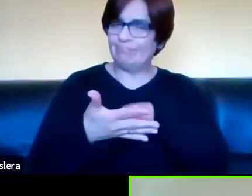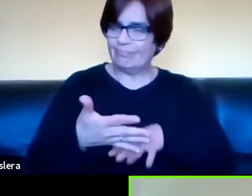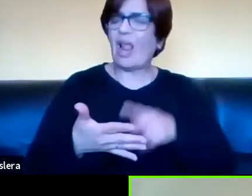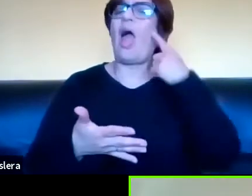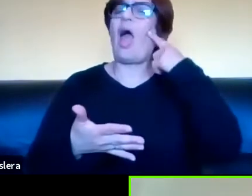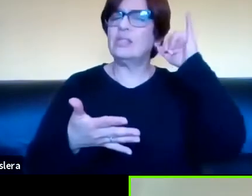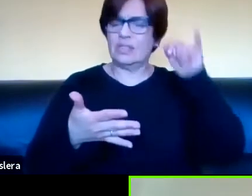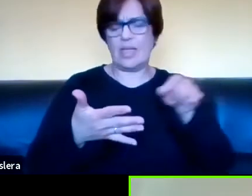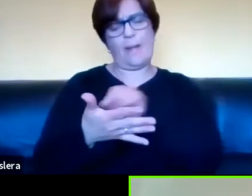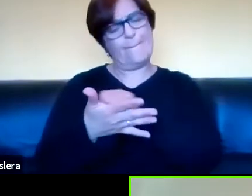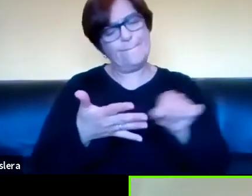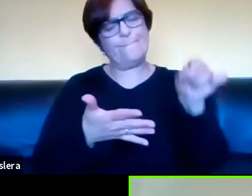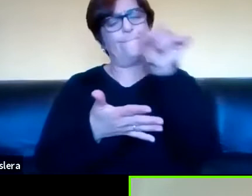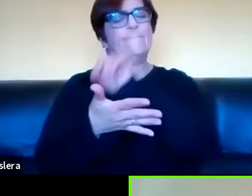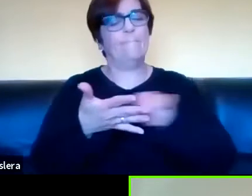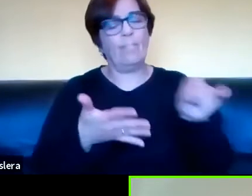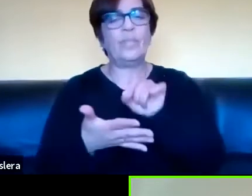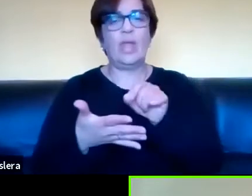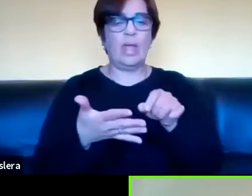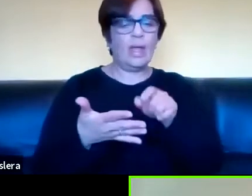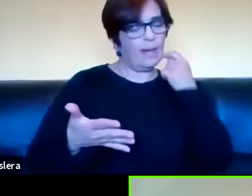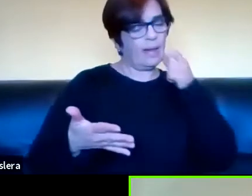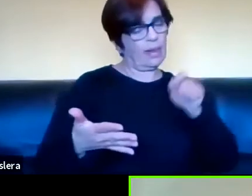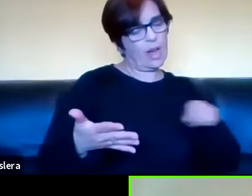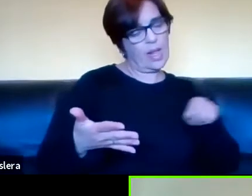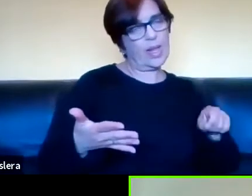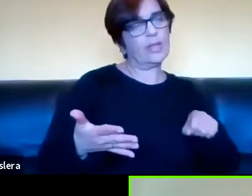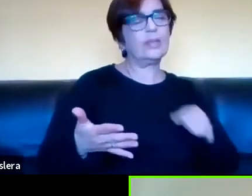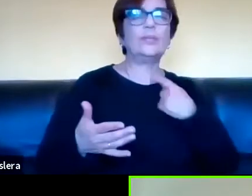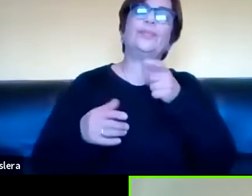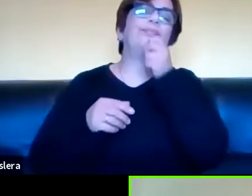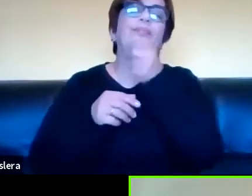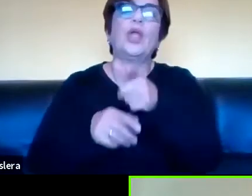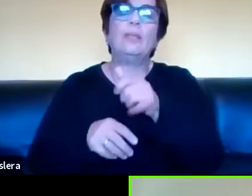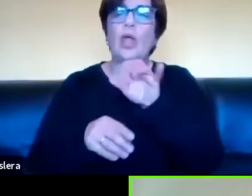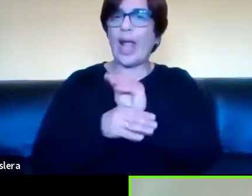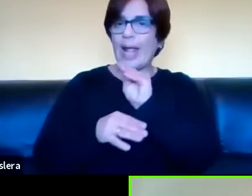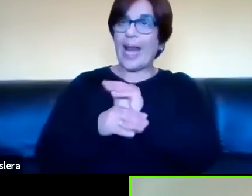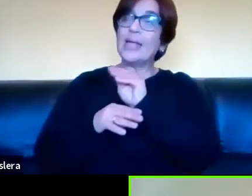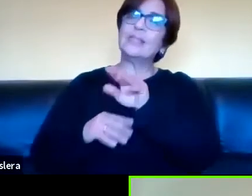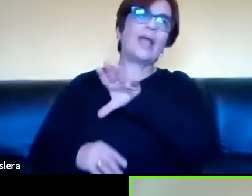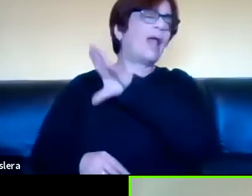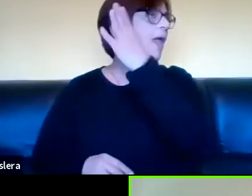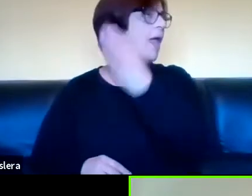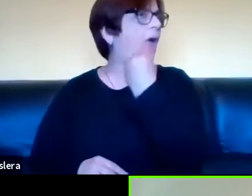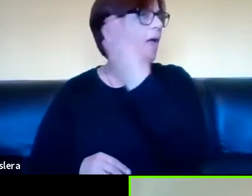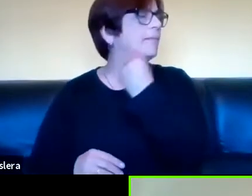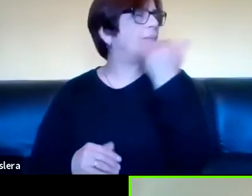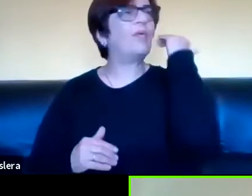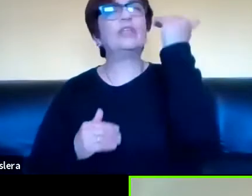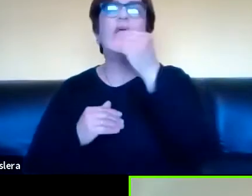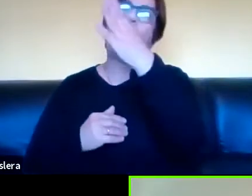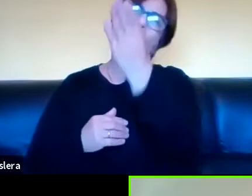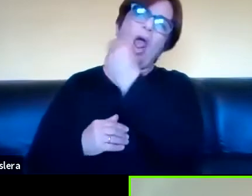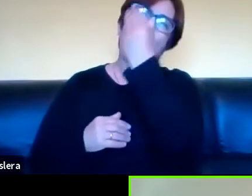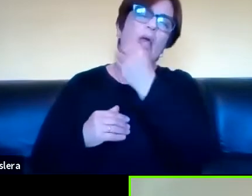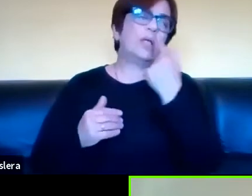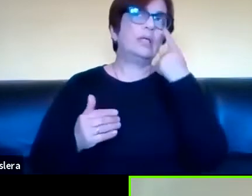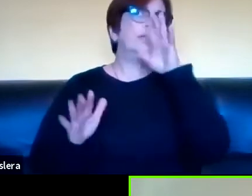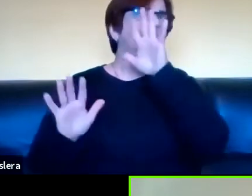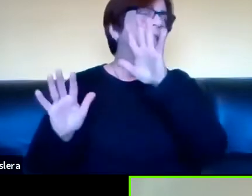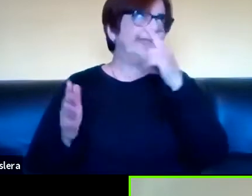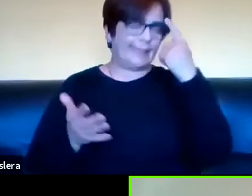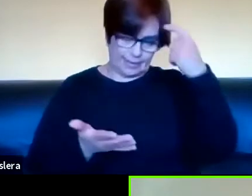subrayar, sacar apuntos, y de hecho, por ejemplo, en una clase, si yo quiero sacar apuntos de un texto oral que está diciendo el profesor o la profesora, lo tengo que